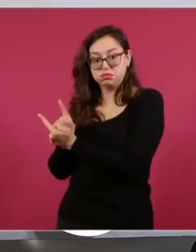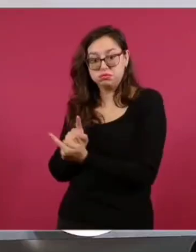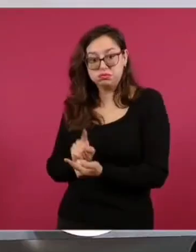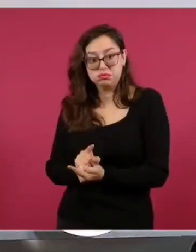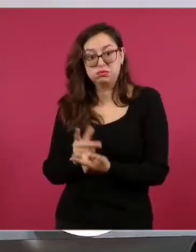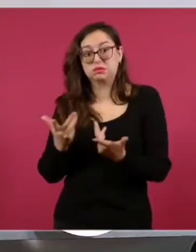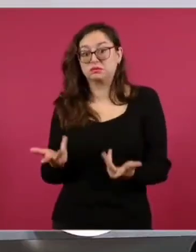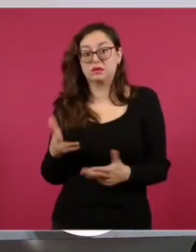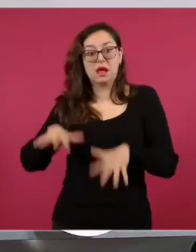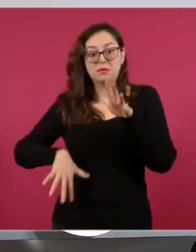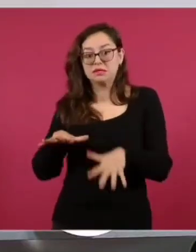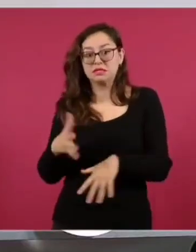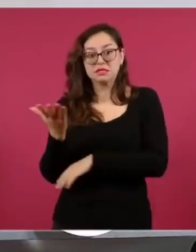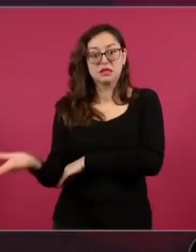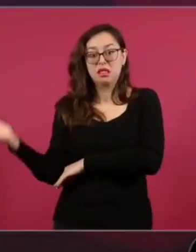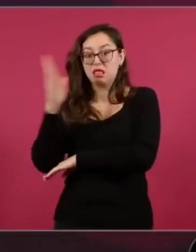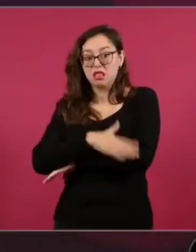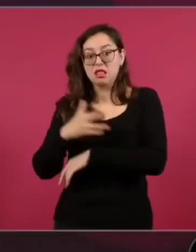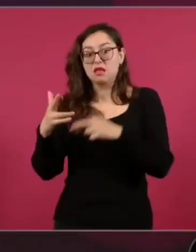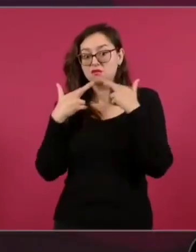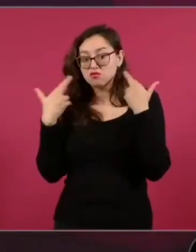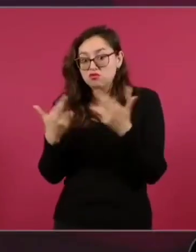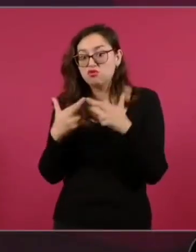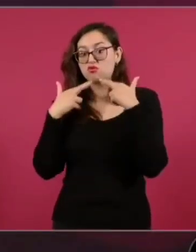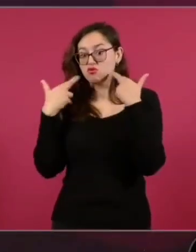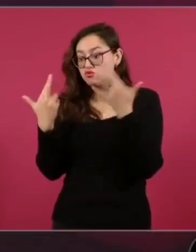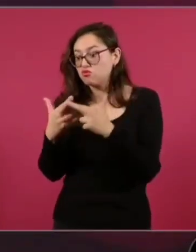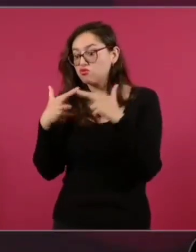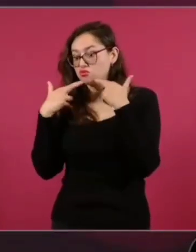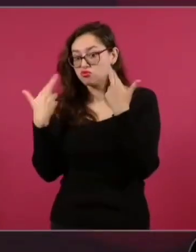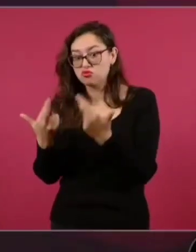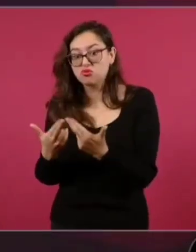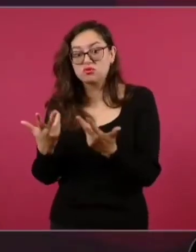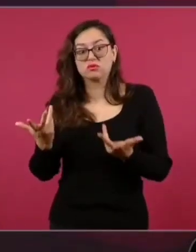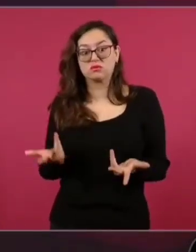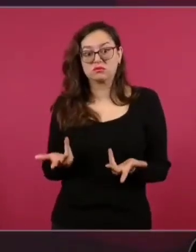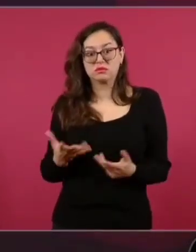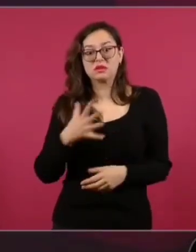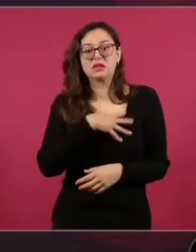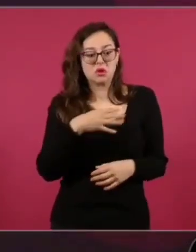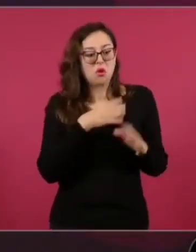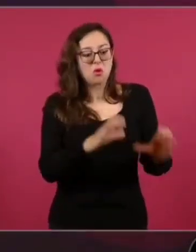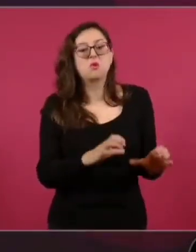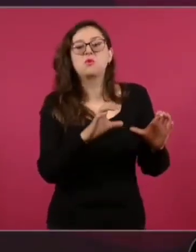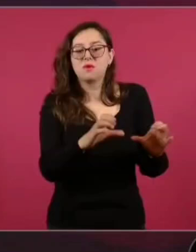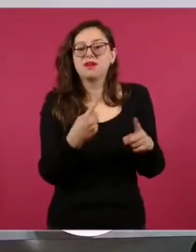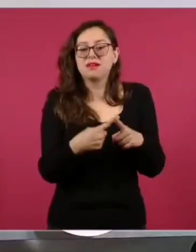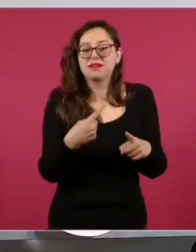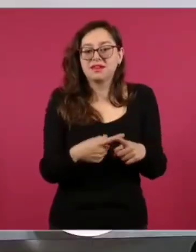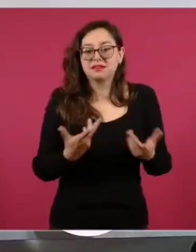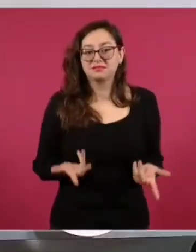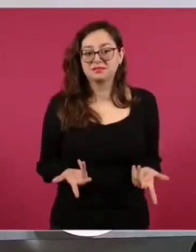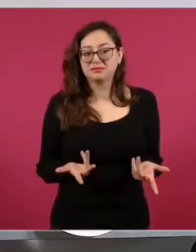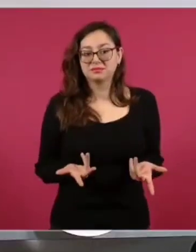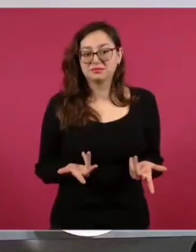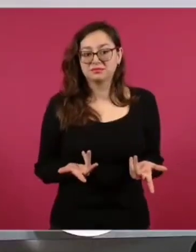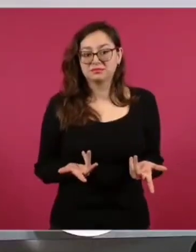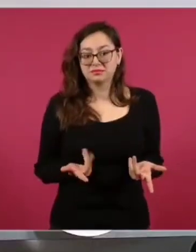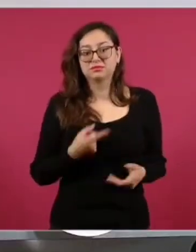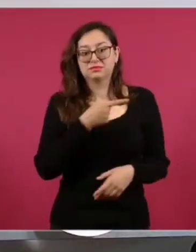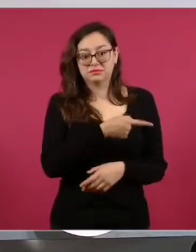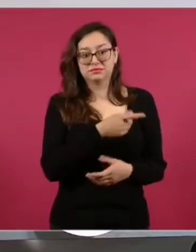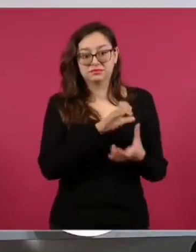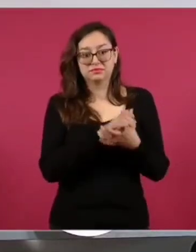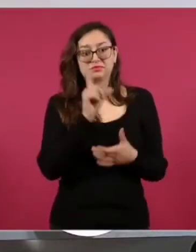cinco reuniones diarias. Y quien se quedaba con mis hijos era mi